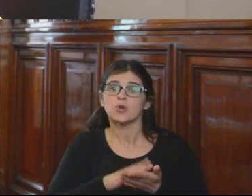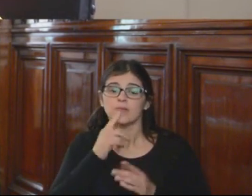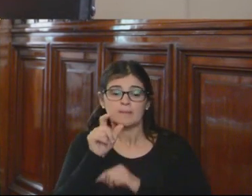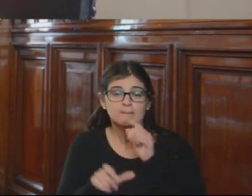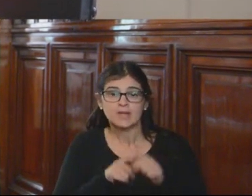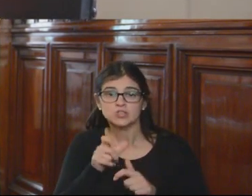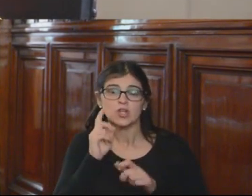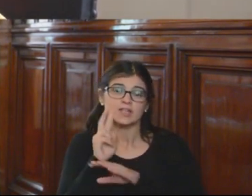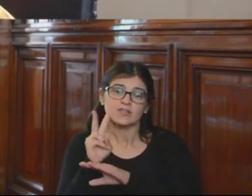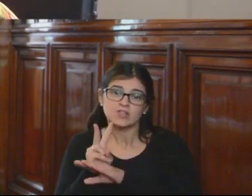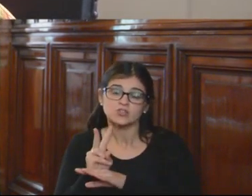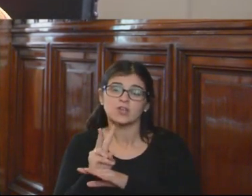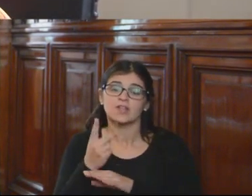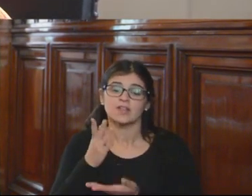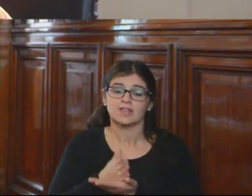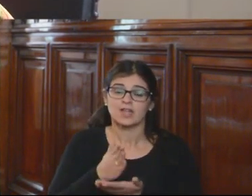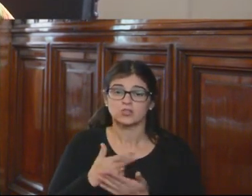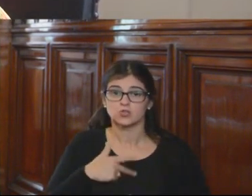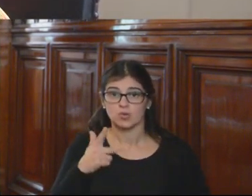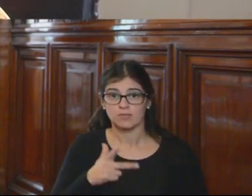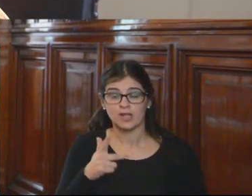defensoras y defensores de derechos humanos,